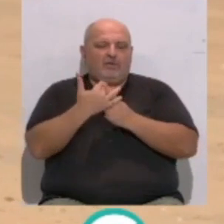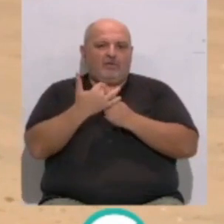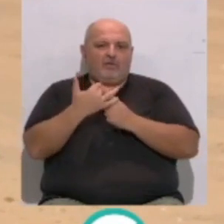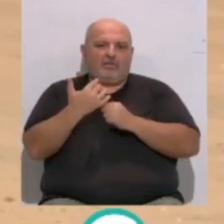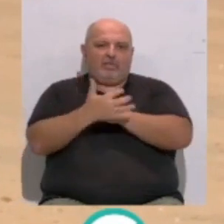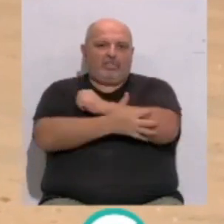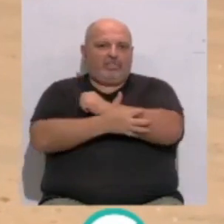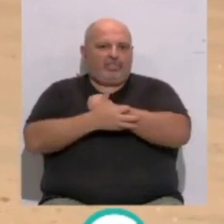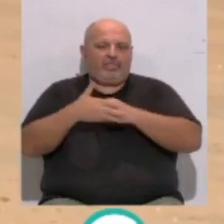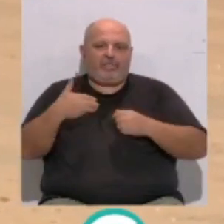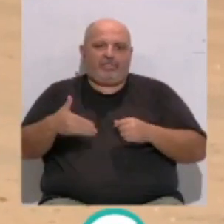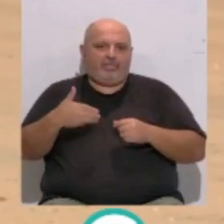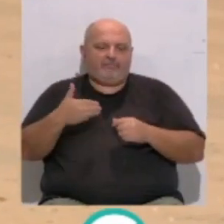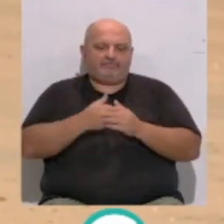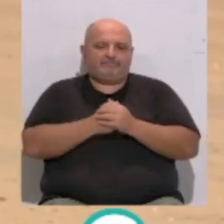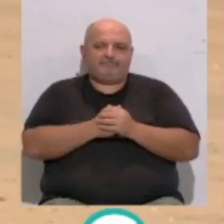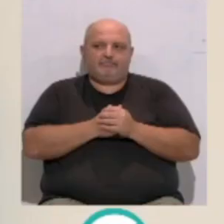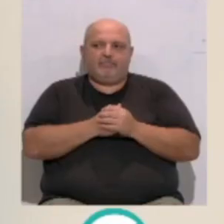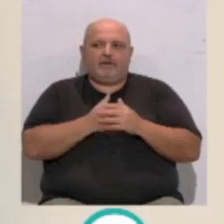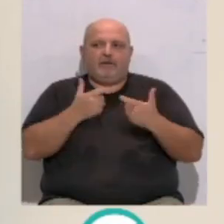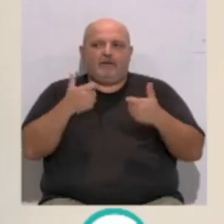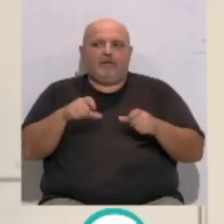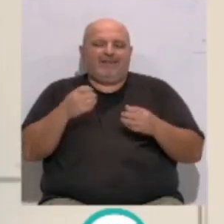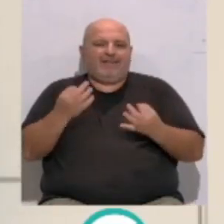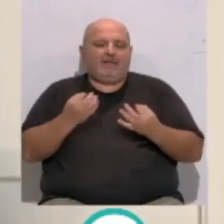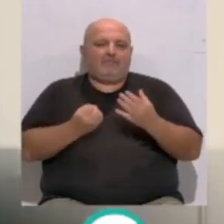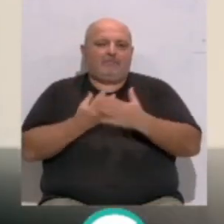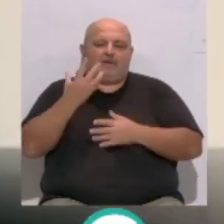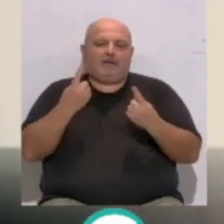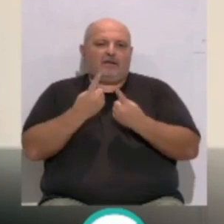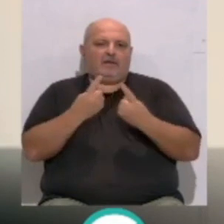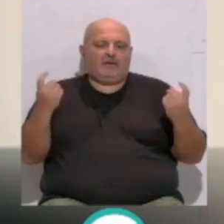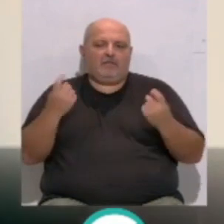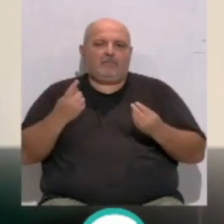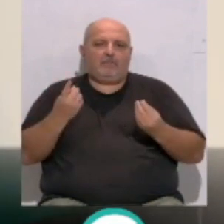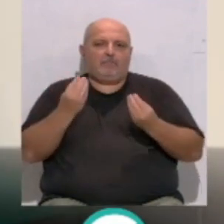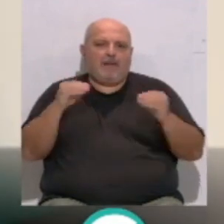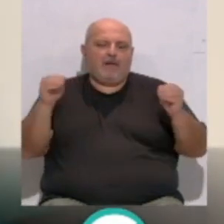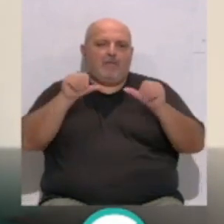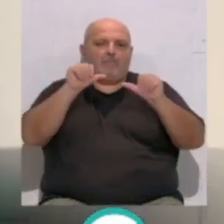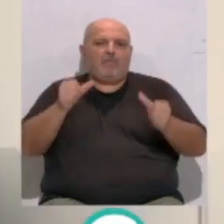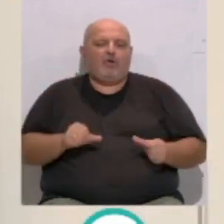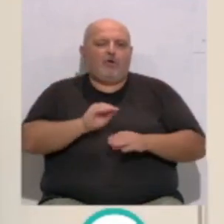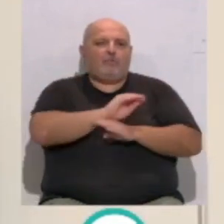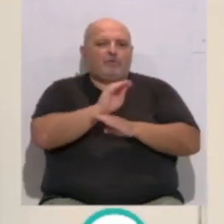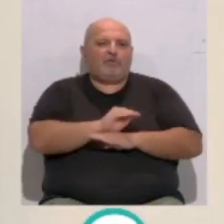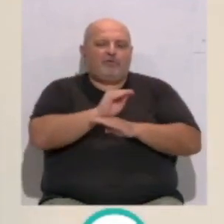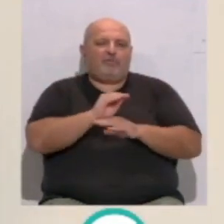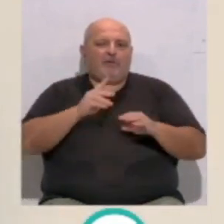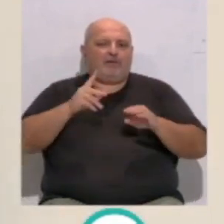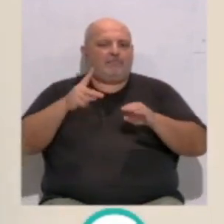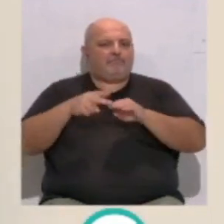carencia material severa. Todo esto nos lleva a plantear que es necesario implementar un modelo de protección y prevención